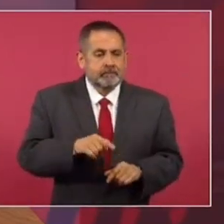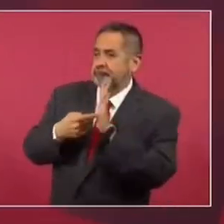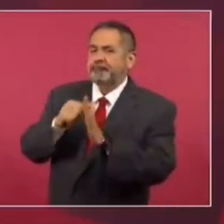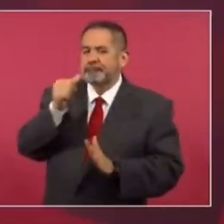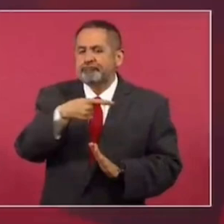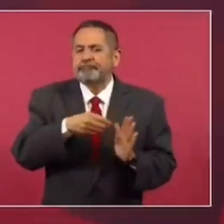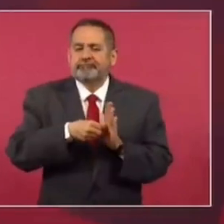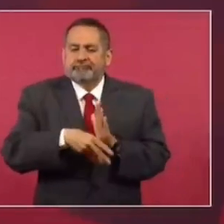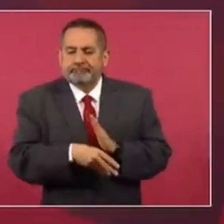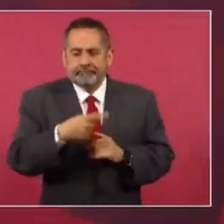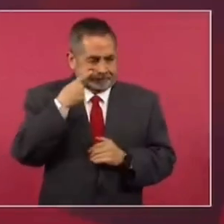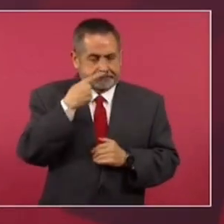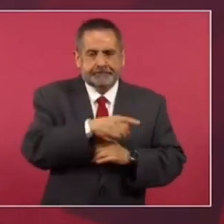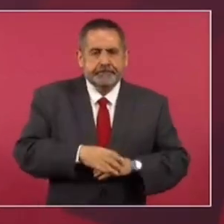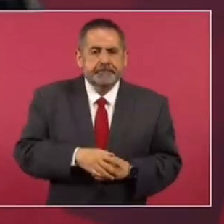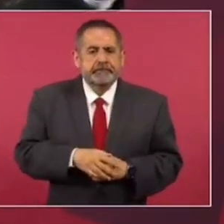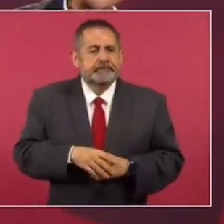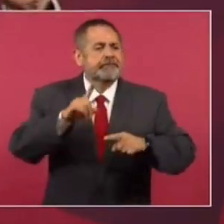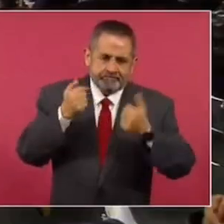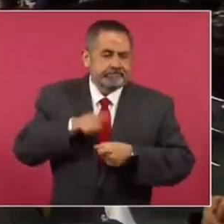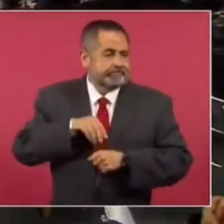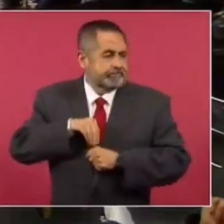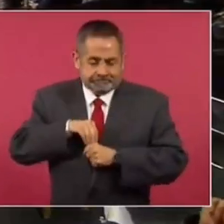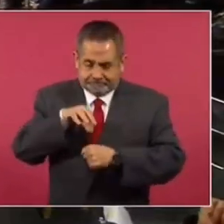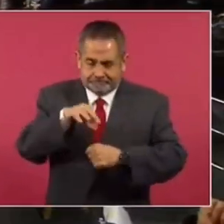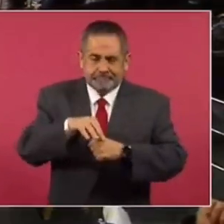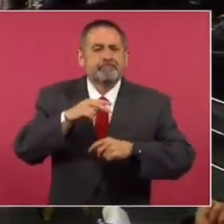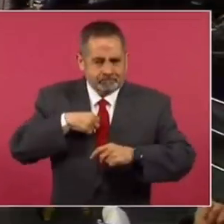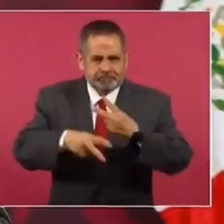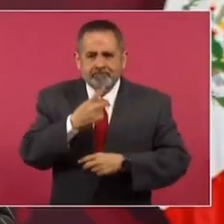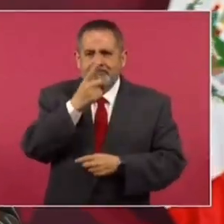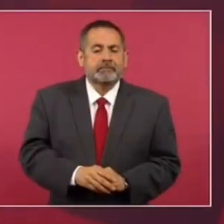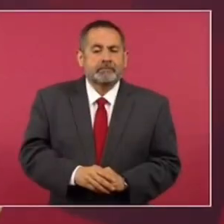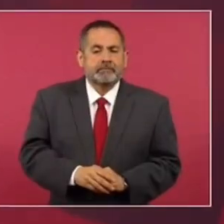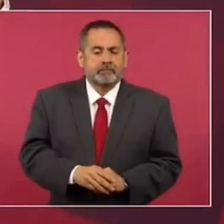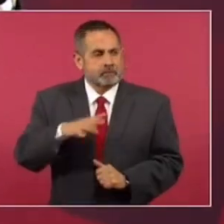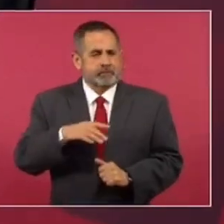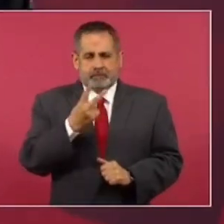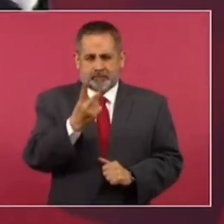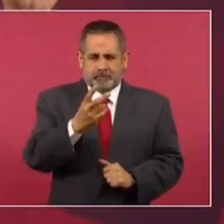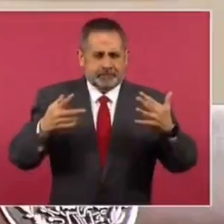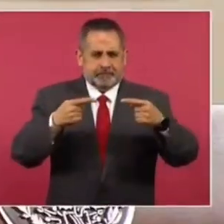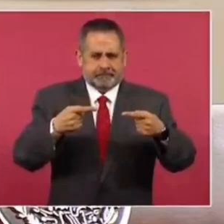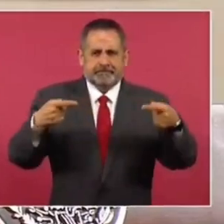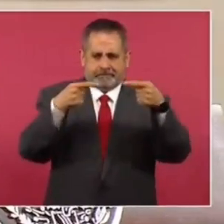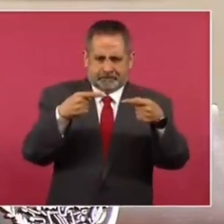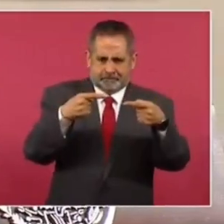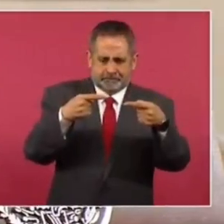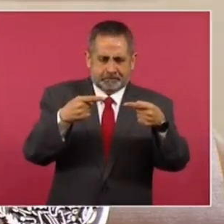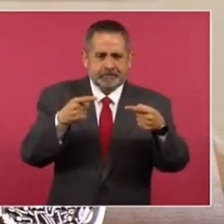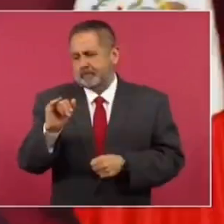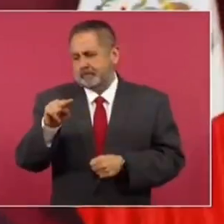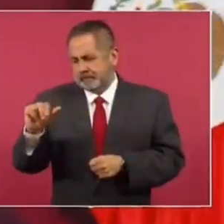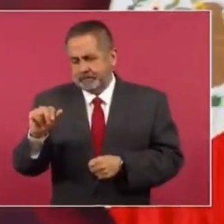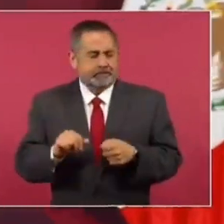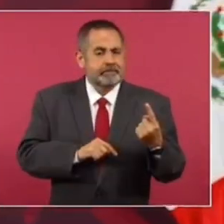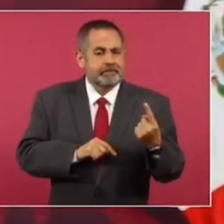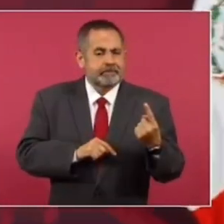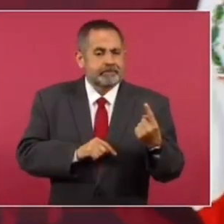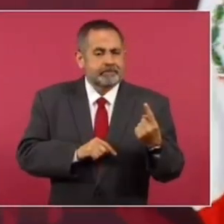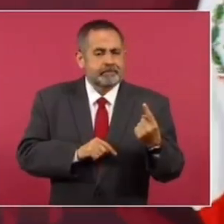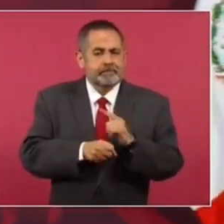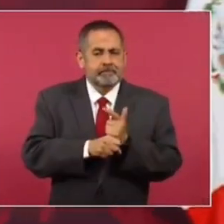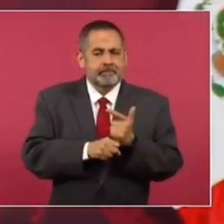que se sepa. ¿Quiénes votaron por quién? Entonces yo se los voy a decir. Habían dos candidatos al final. La licenciada Piña y